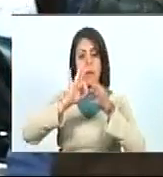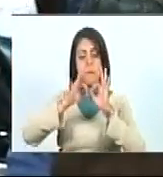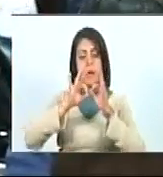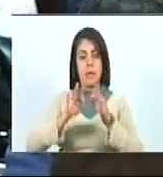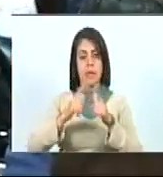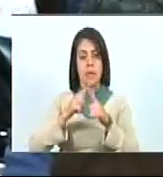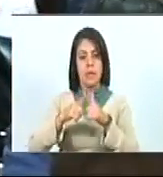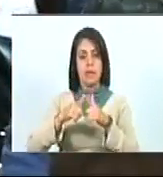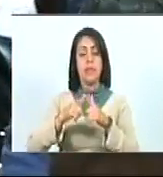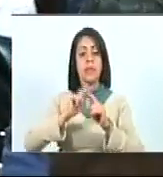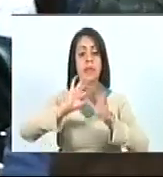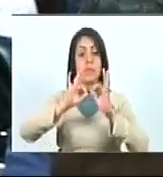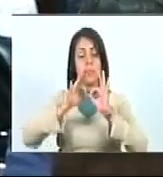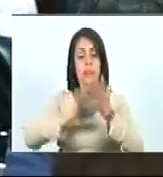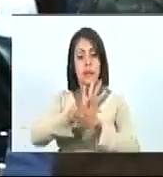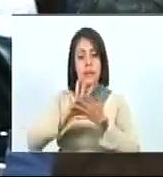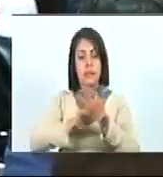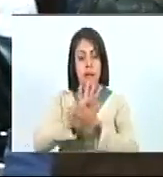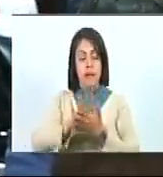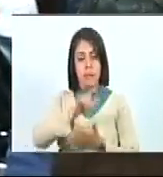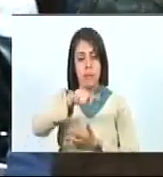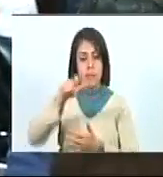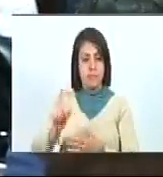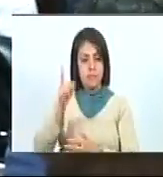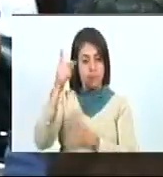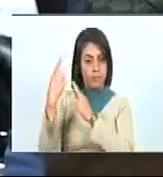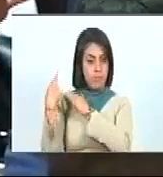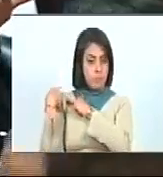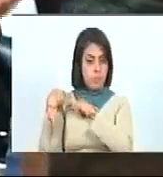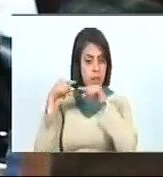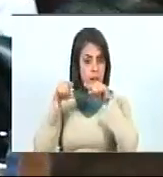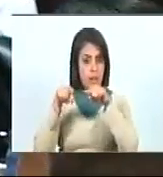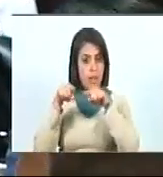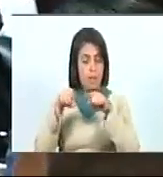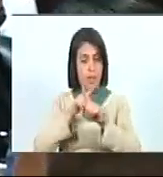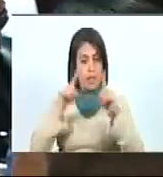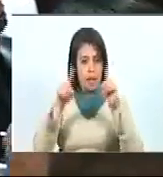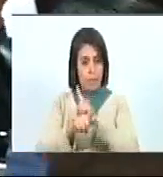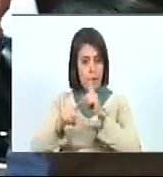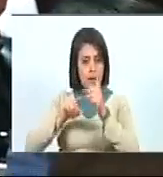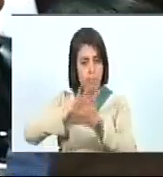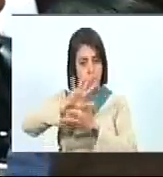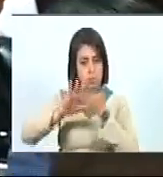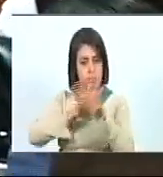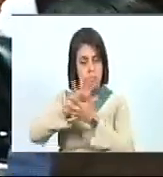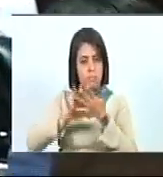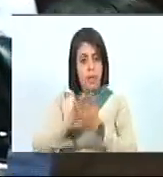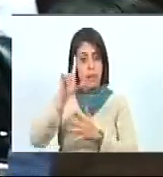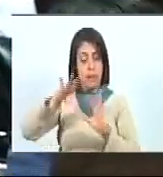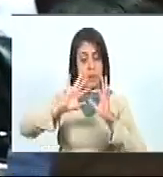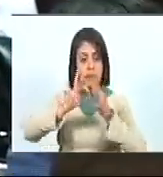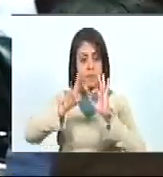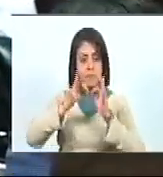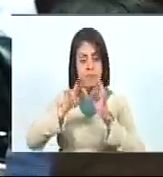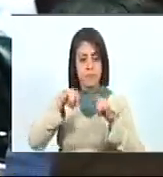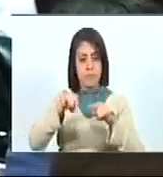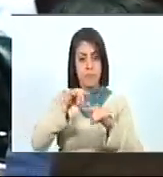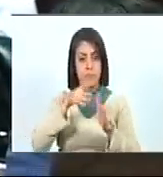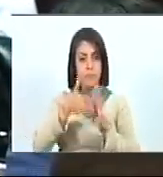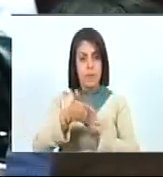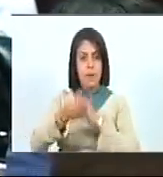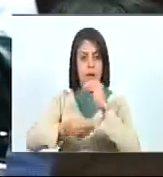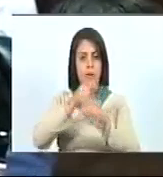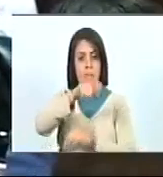y los traductores, quienes son las principales responsables de traducirnos y de interpretarnos también lo que